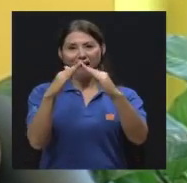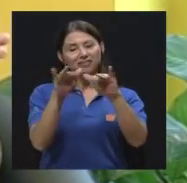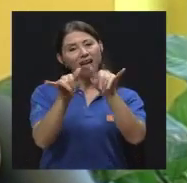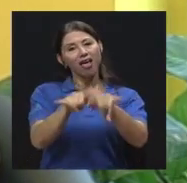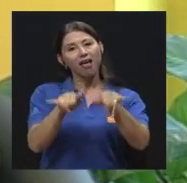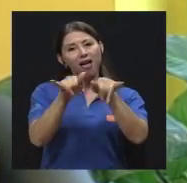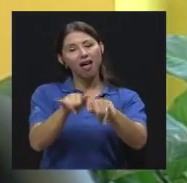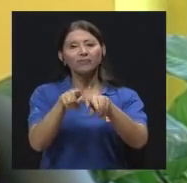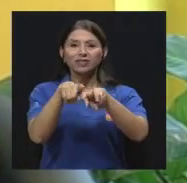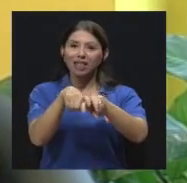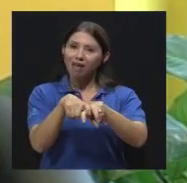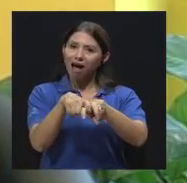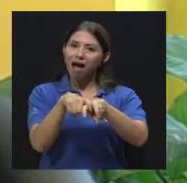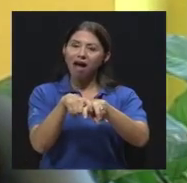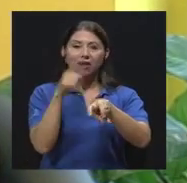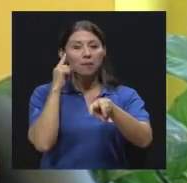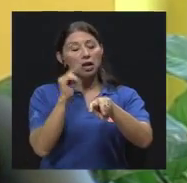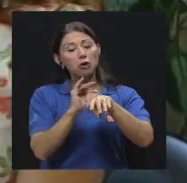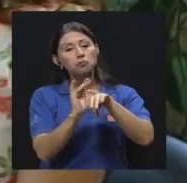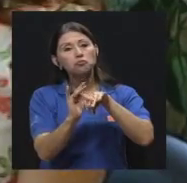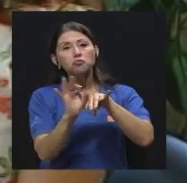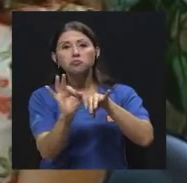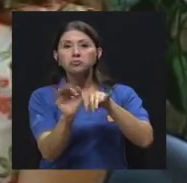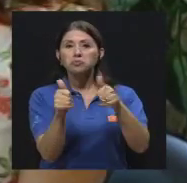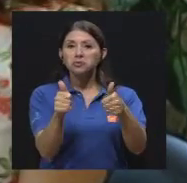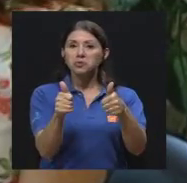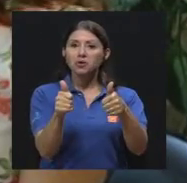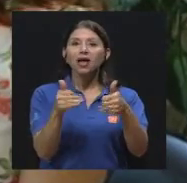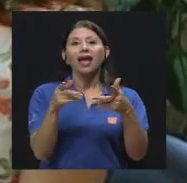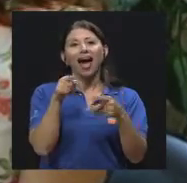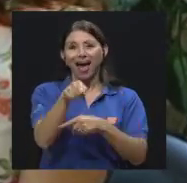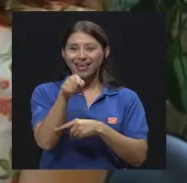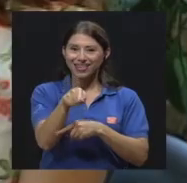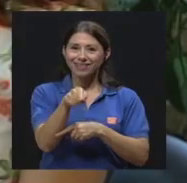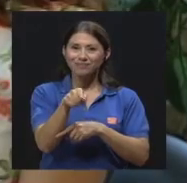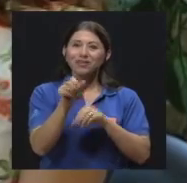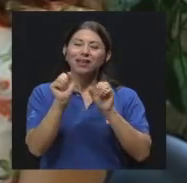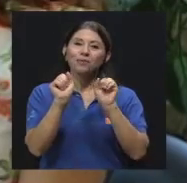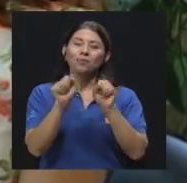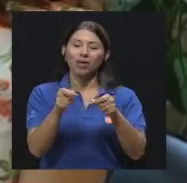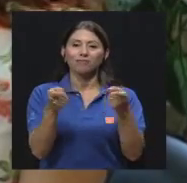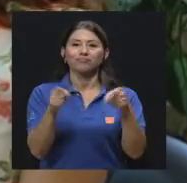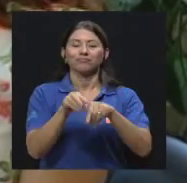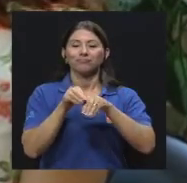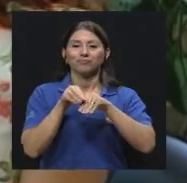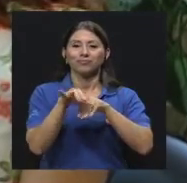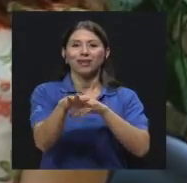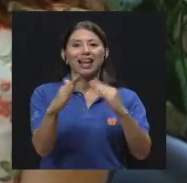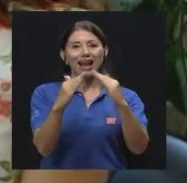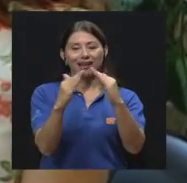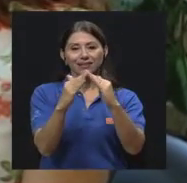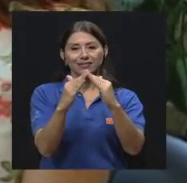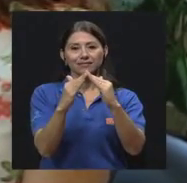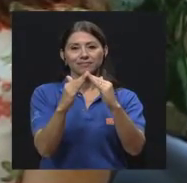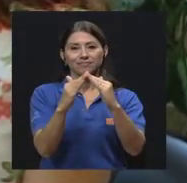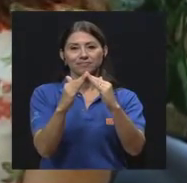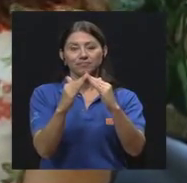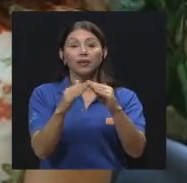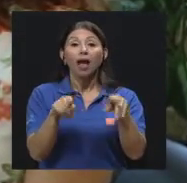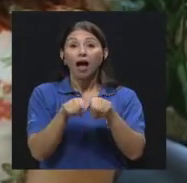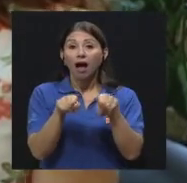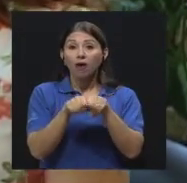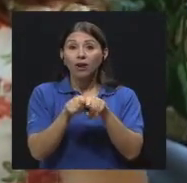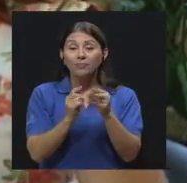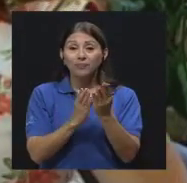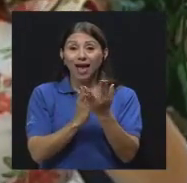libre, ¿verdad? Fresco. Entonces, ahí es donde uno lo coge, en la casa generalmente. Ahora, a través